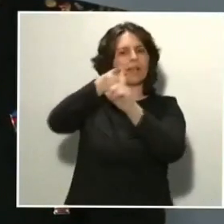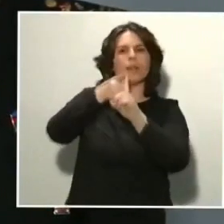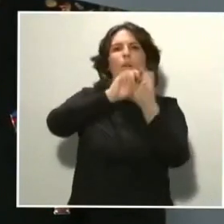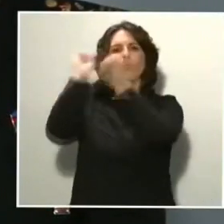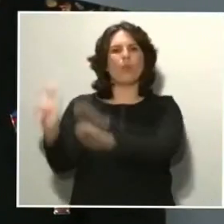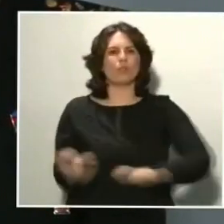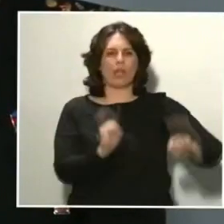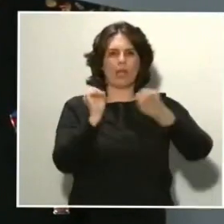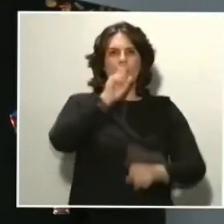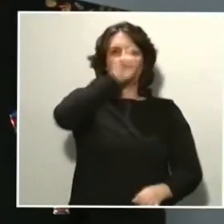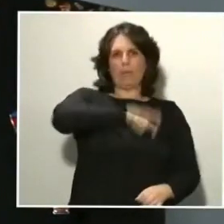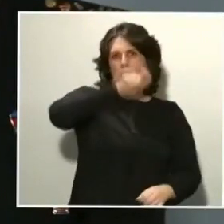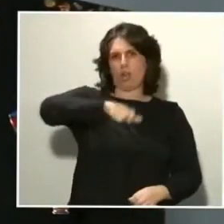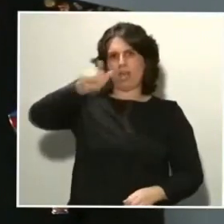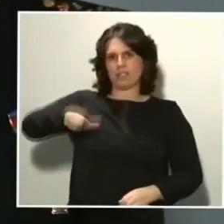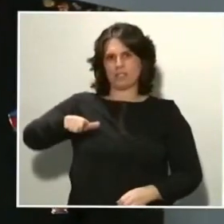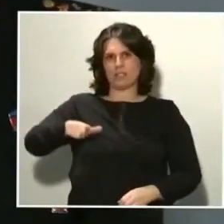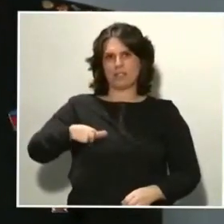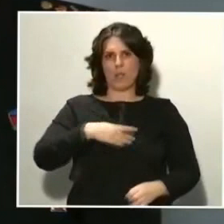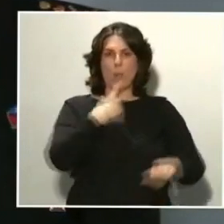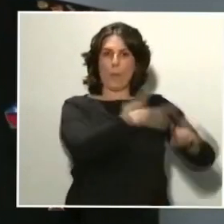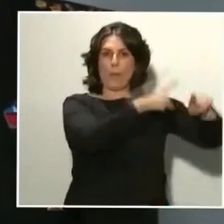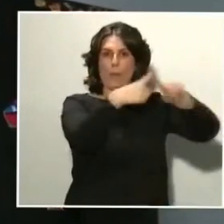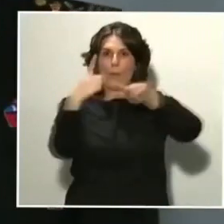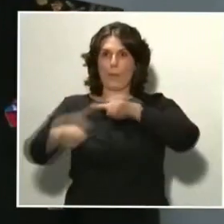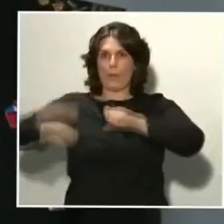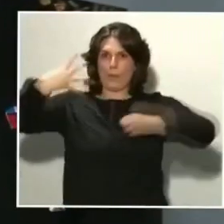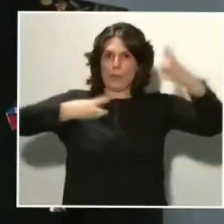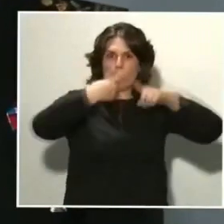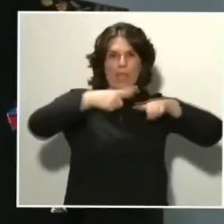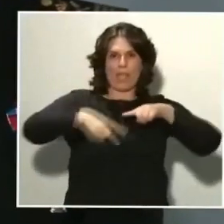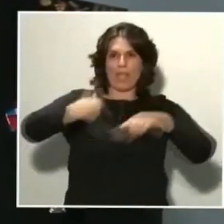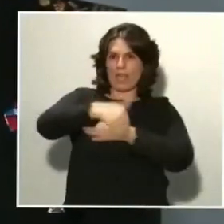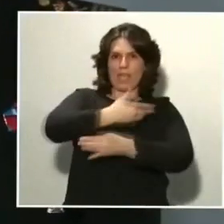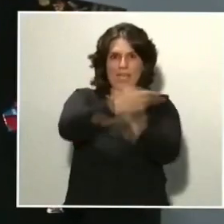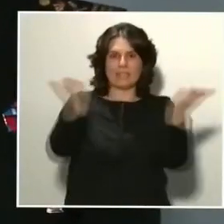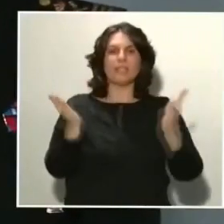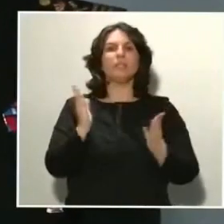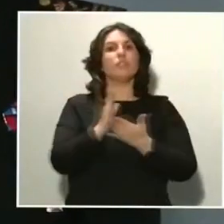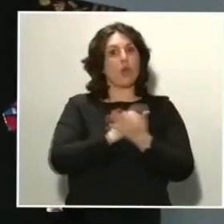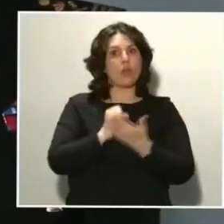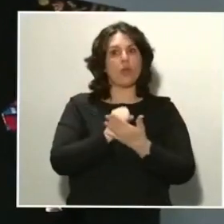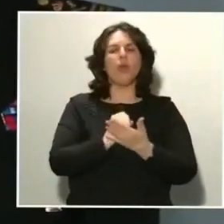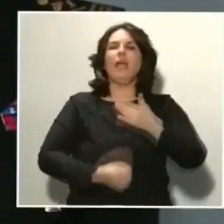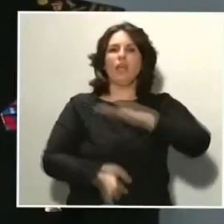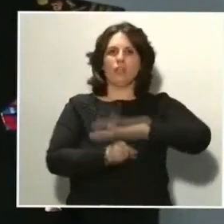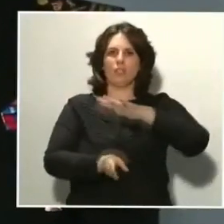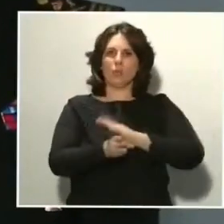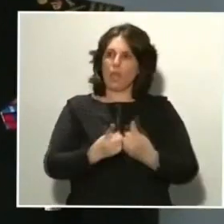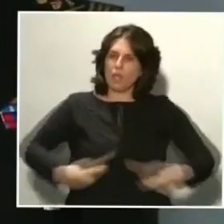de los bienes y, cómo no, para contribuir a que todos sigamos de la forma más seria posible